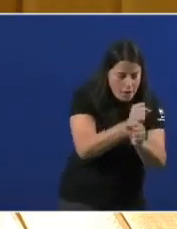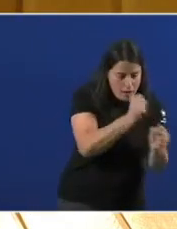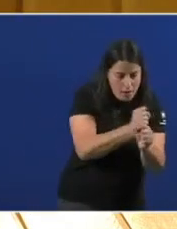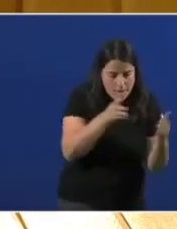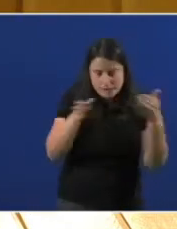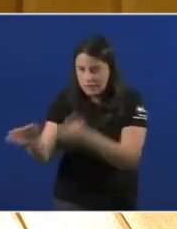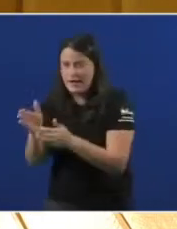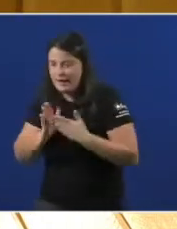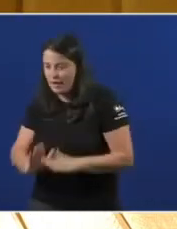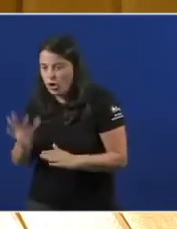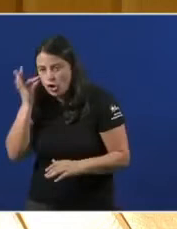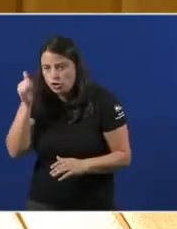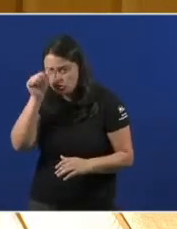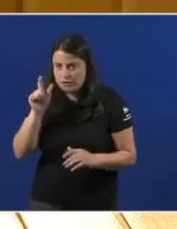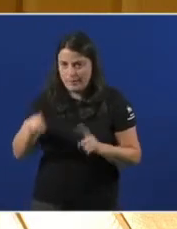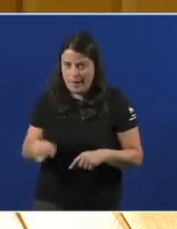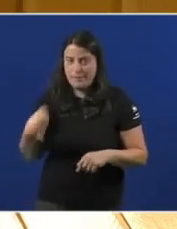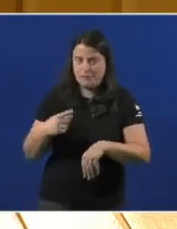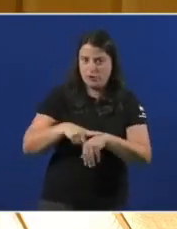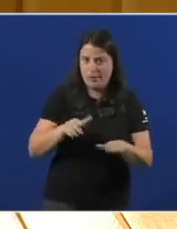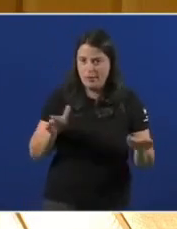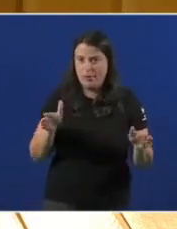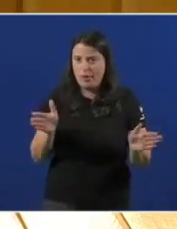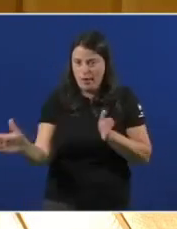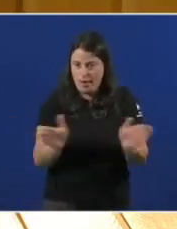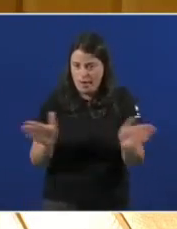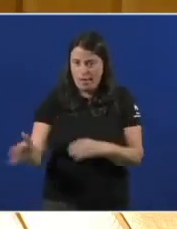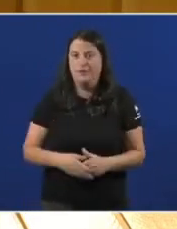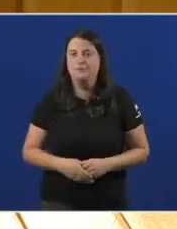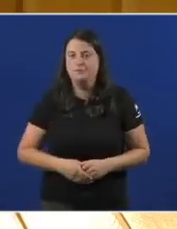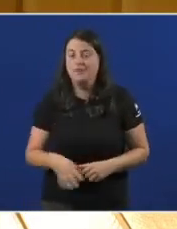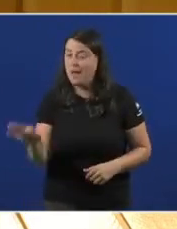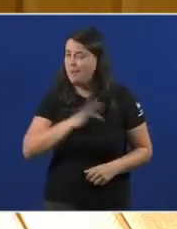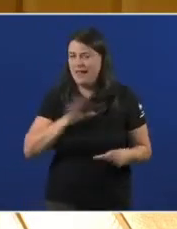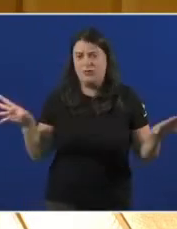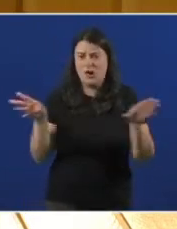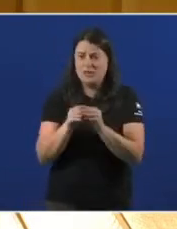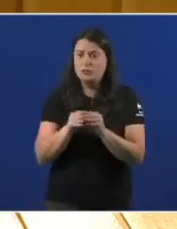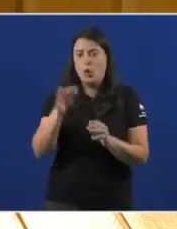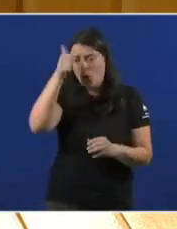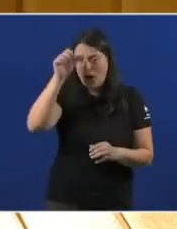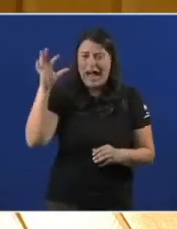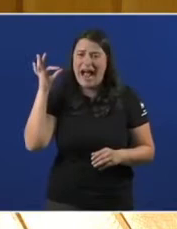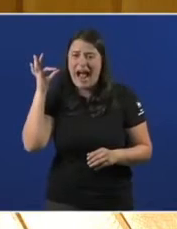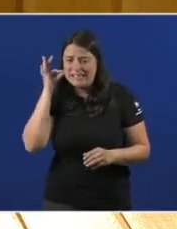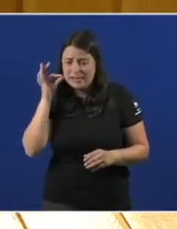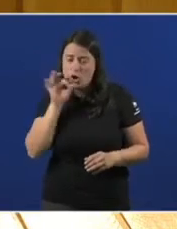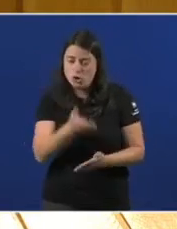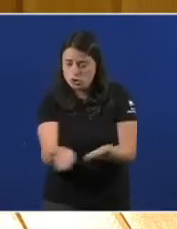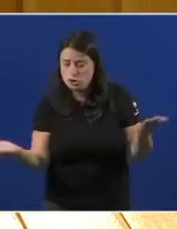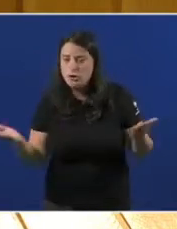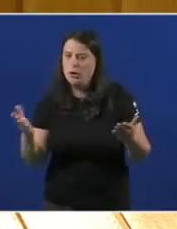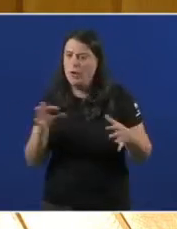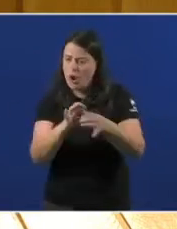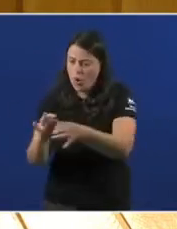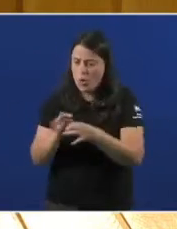O mérito é, en definitiva, do conxunto dos galegos e das galegas que arrimaron o ombro para sair